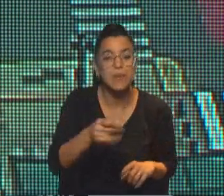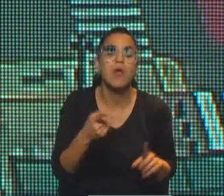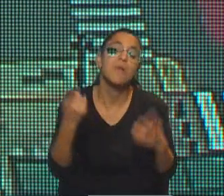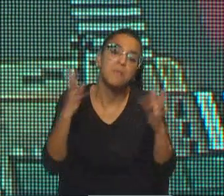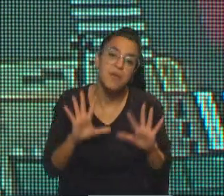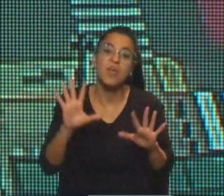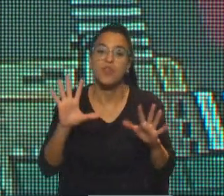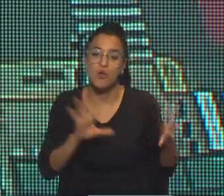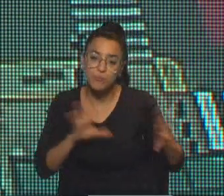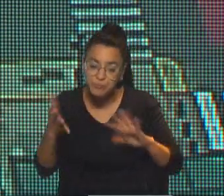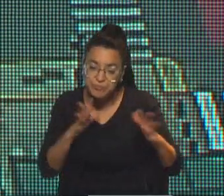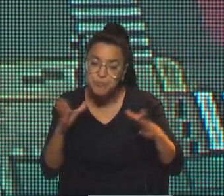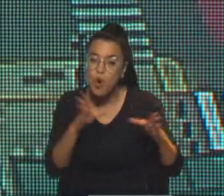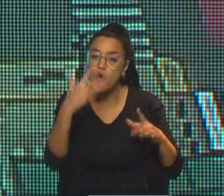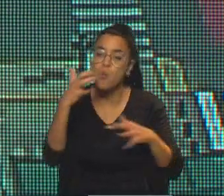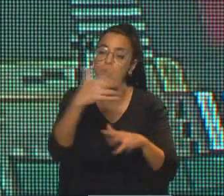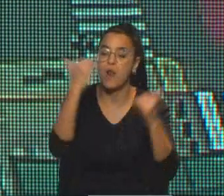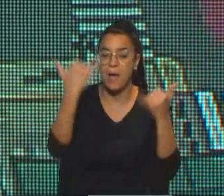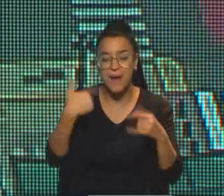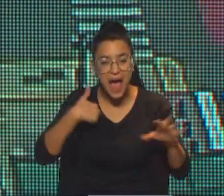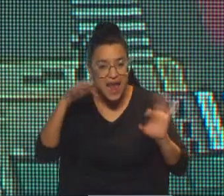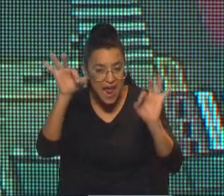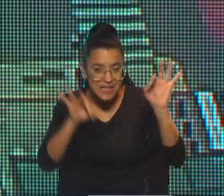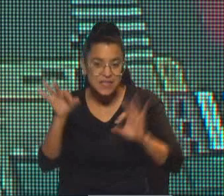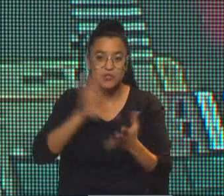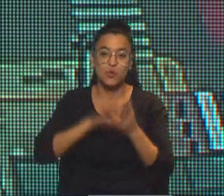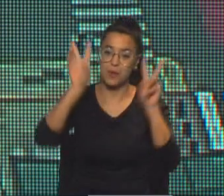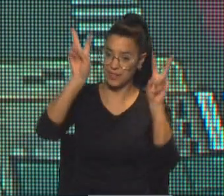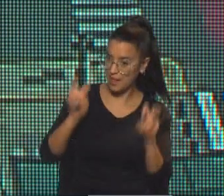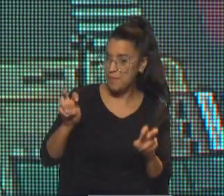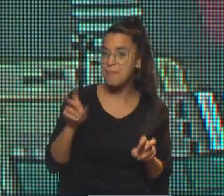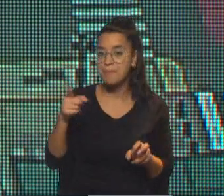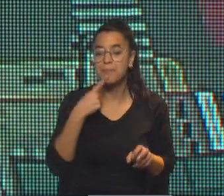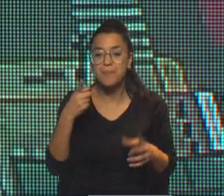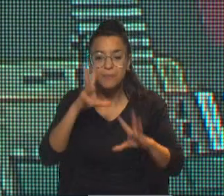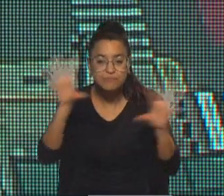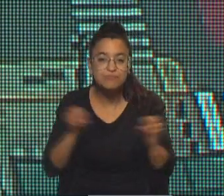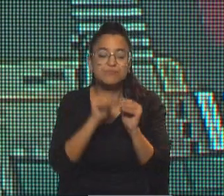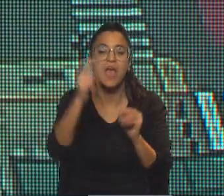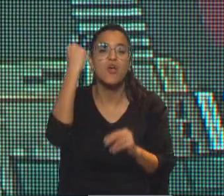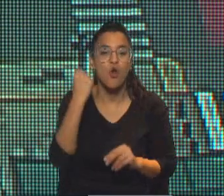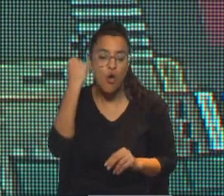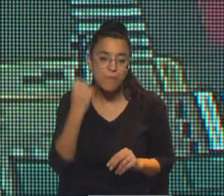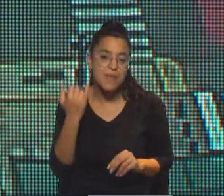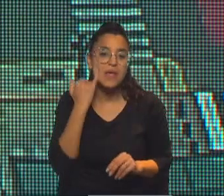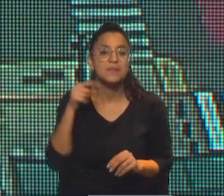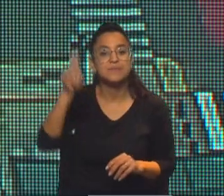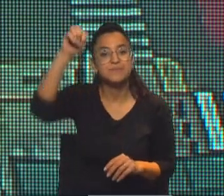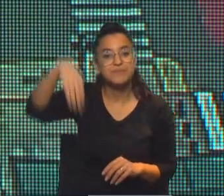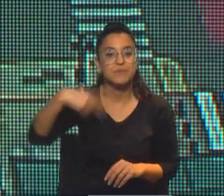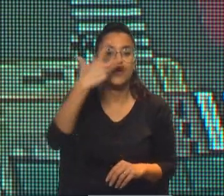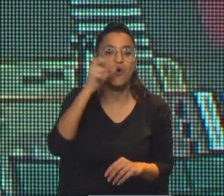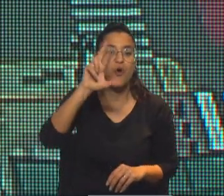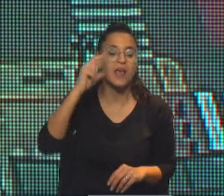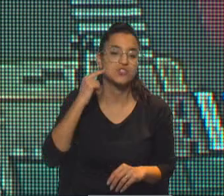u otra manera son parte de los rumores. Por eso, para analizar este tema y todo lo que está relacionado con la economía, ya estamos con Horacio